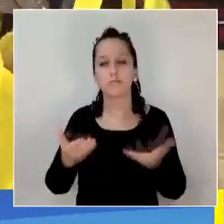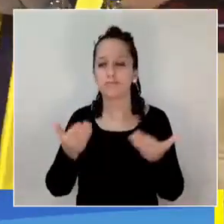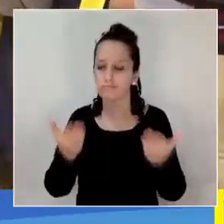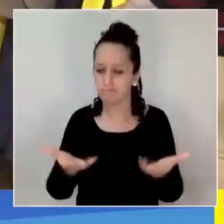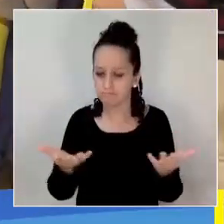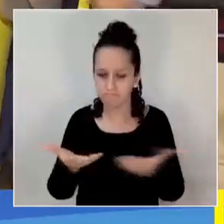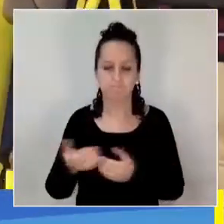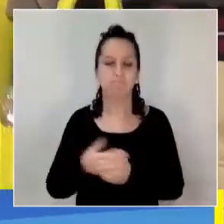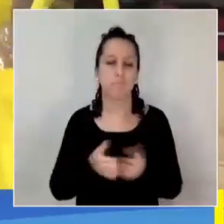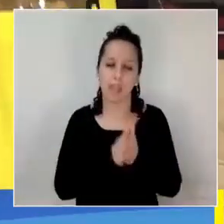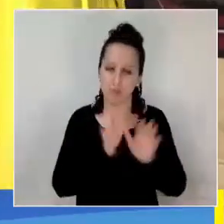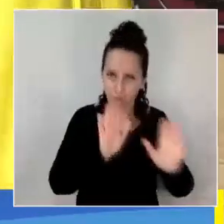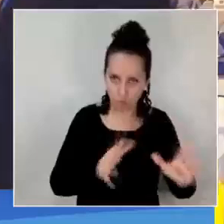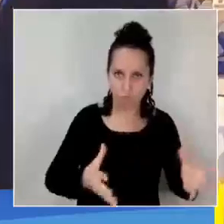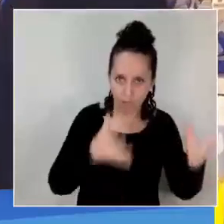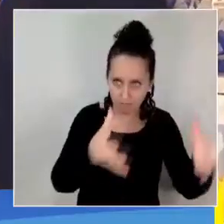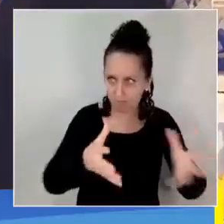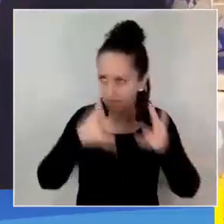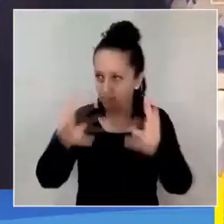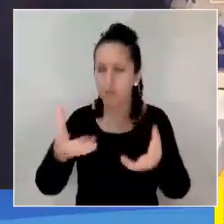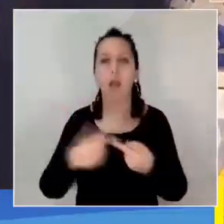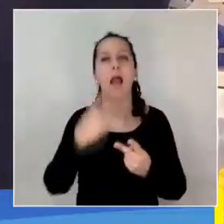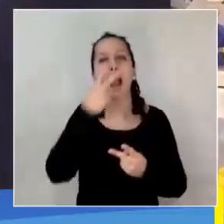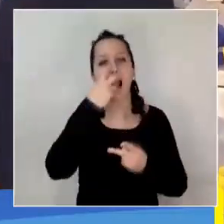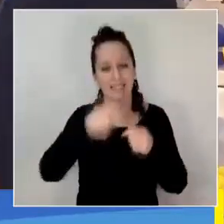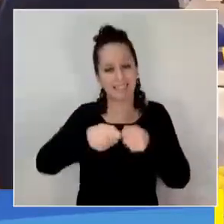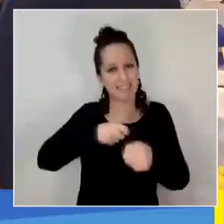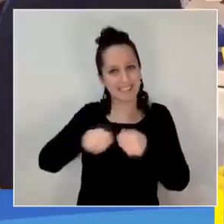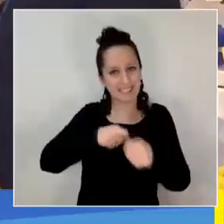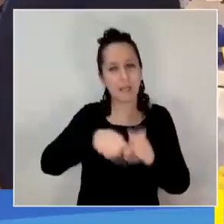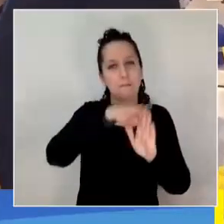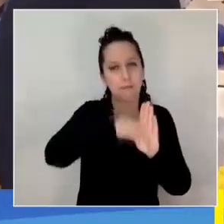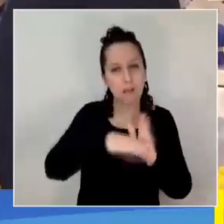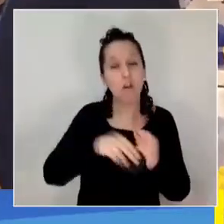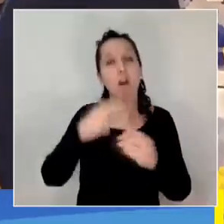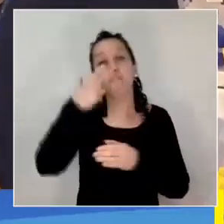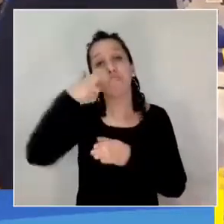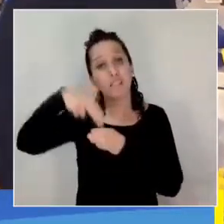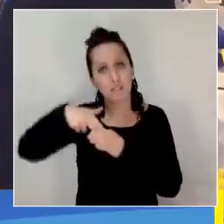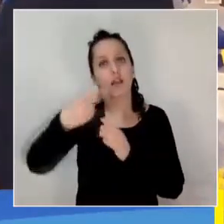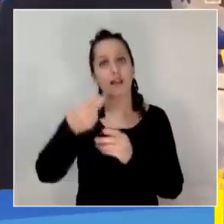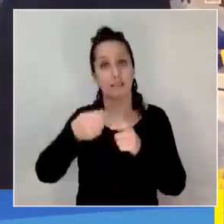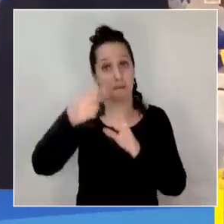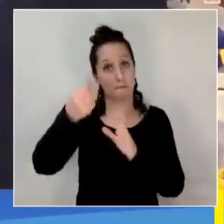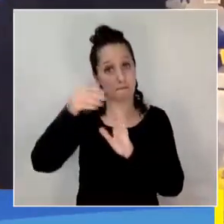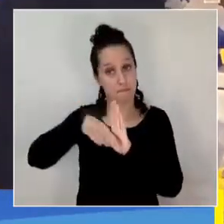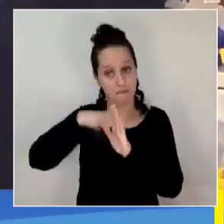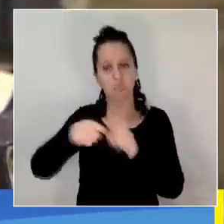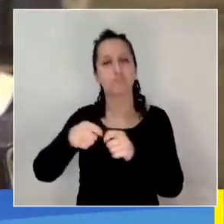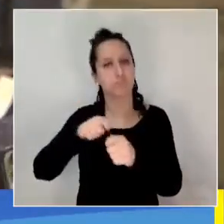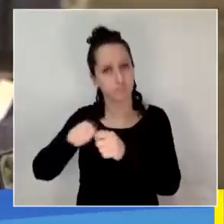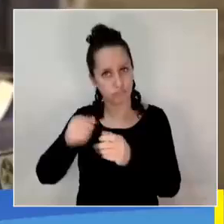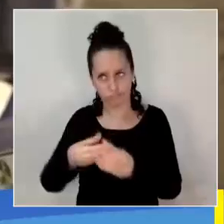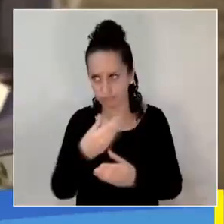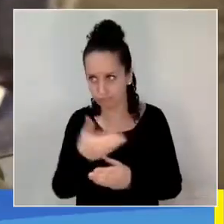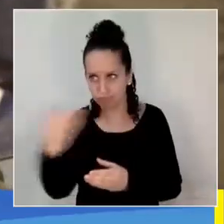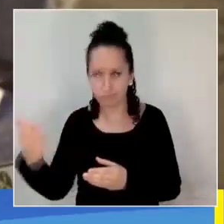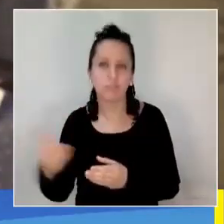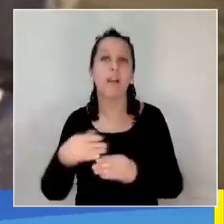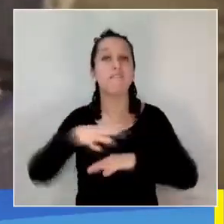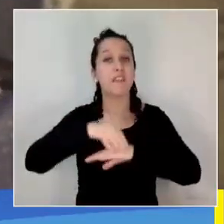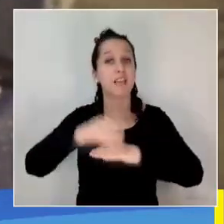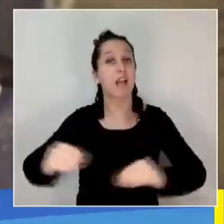de estufas, de vales de gas, de vales también de kerosene, y también de frasadas, sea un alivio para todos los beneficiarios que